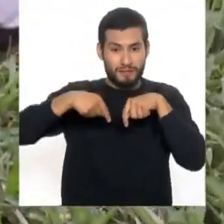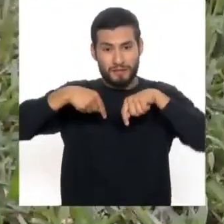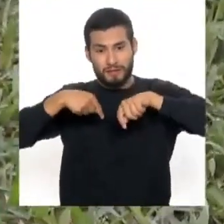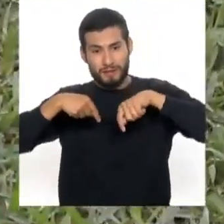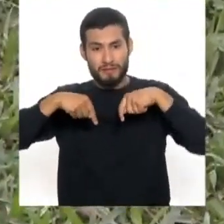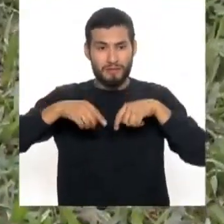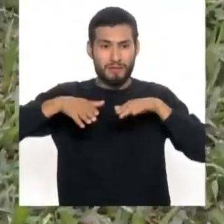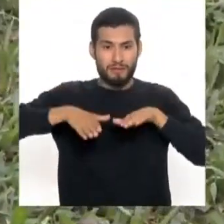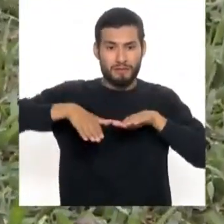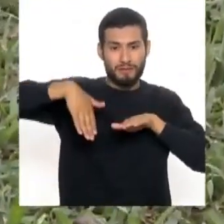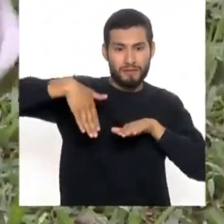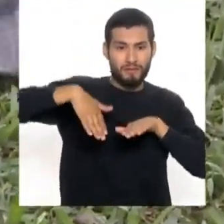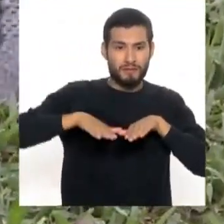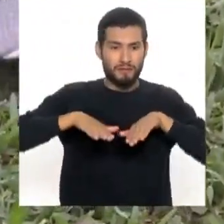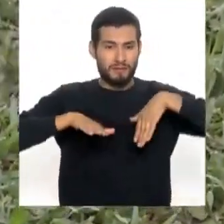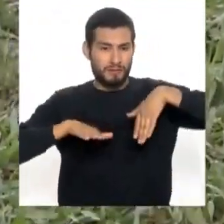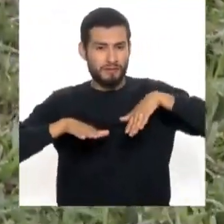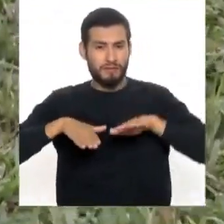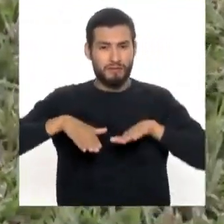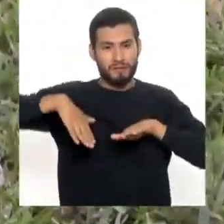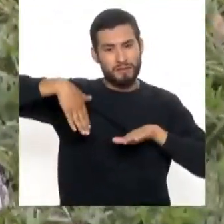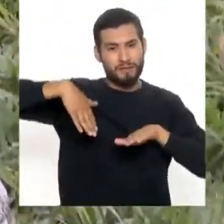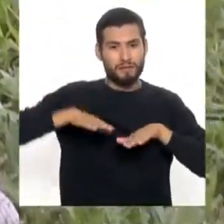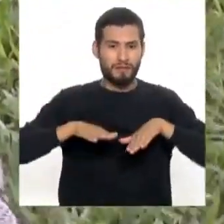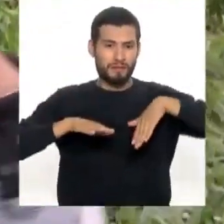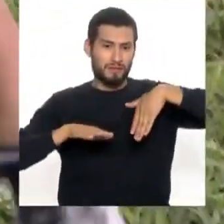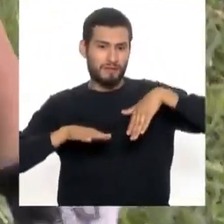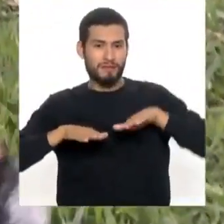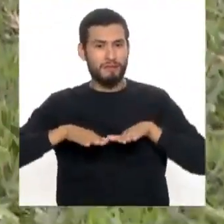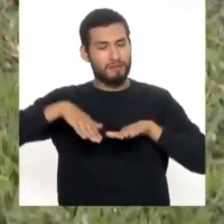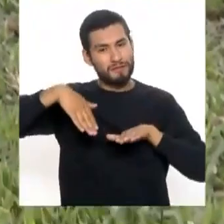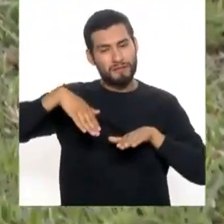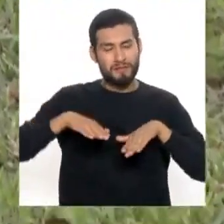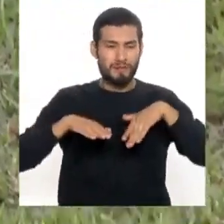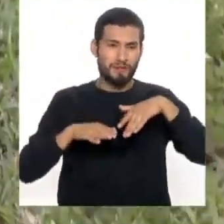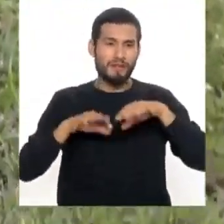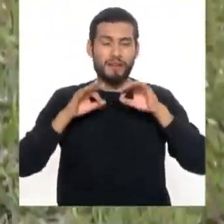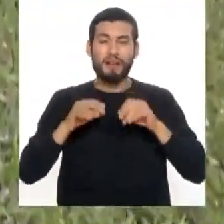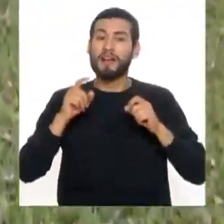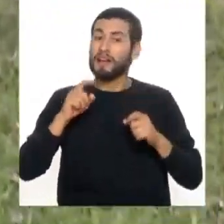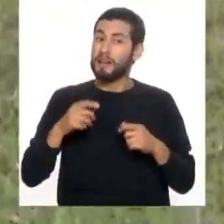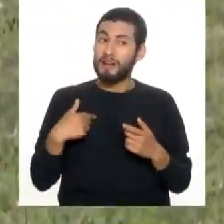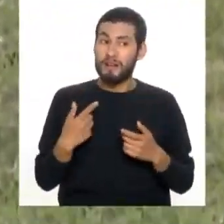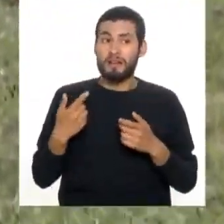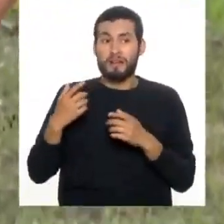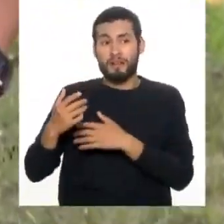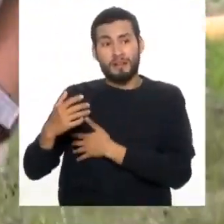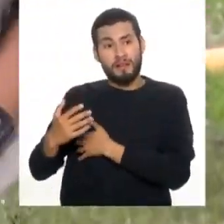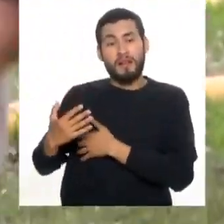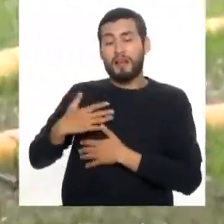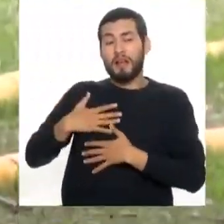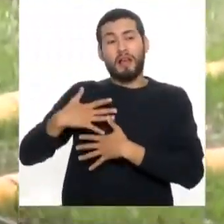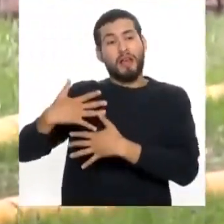Sube derecha, izquierda. Derecha, izquierda. Claro, respirando. Muy bien. Respirando siempre.